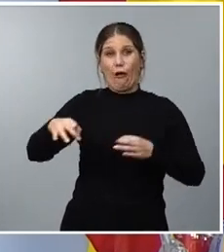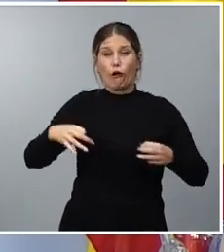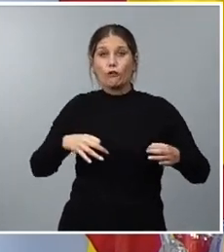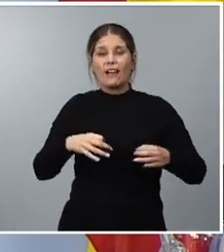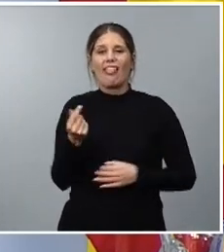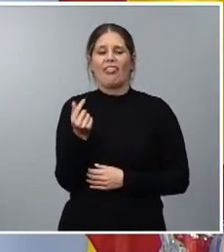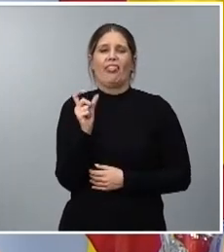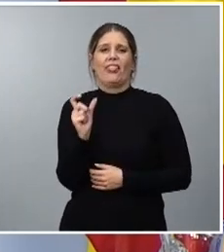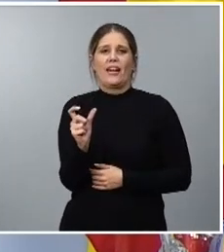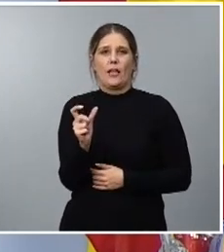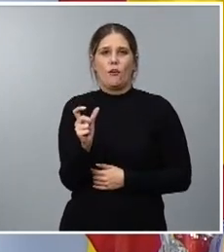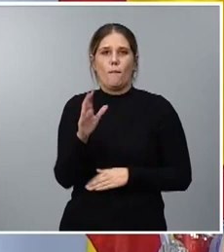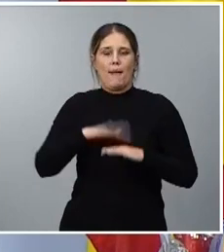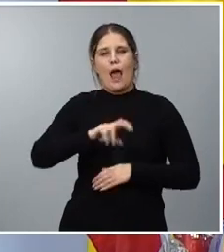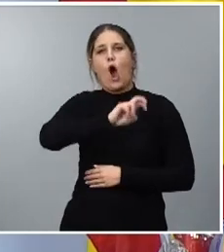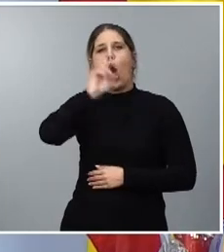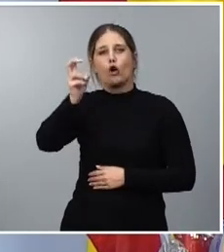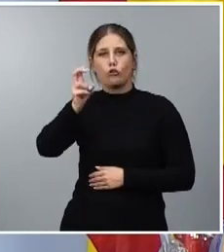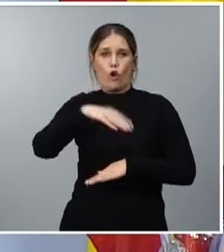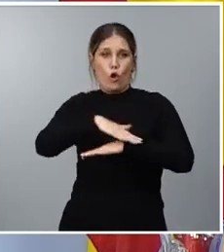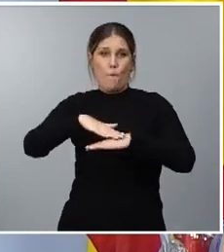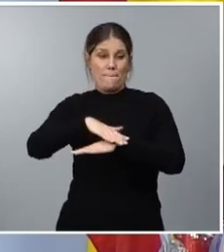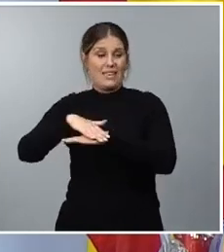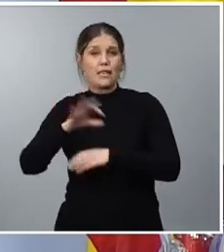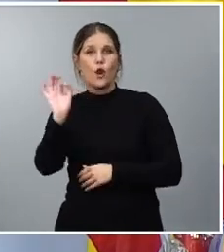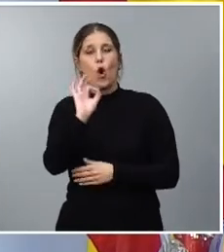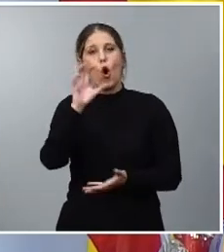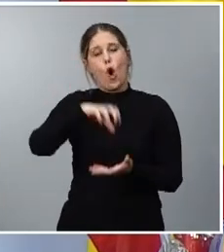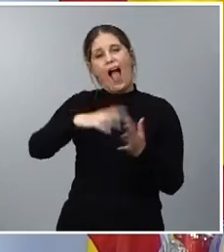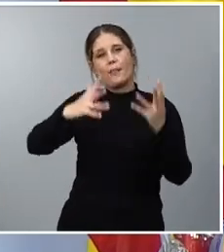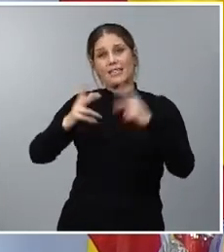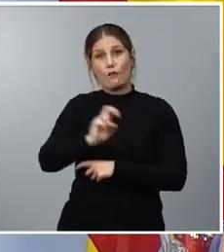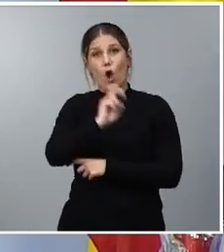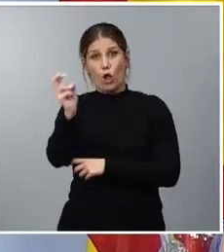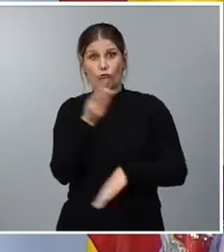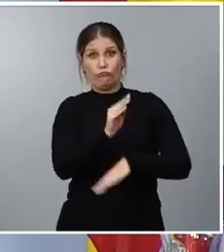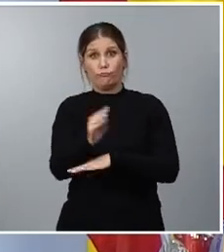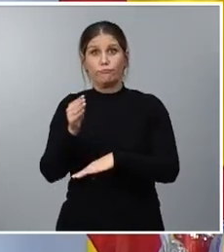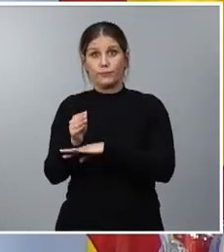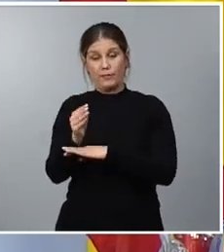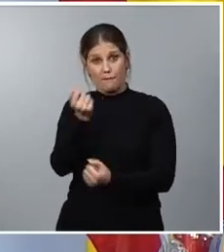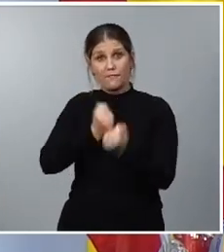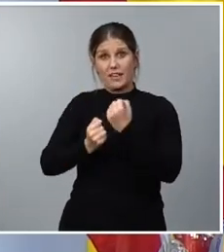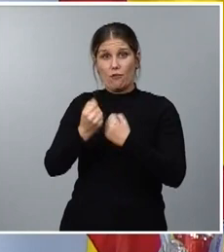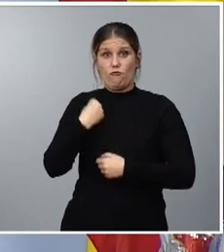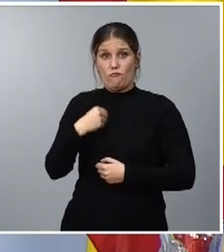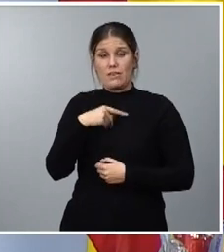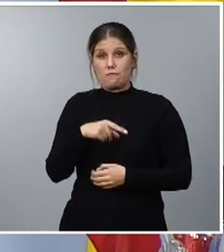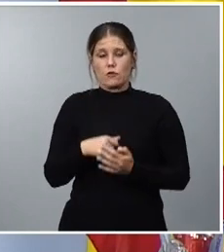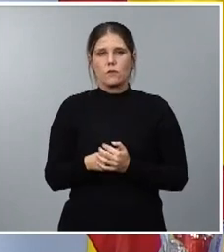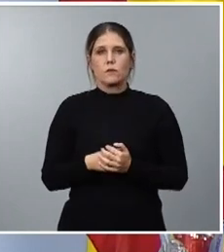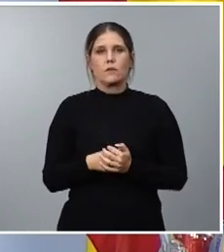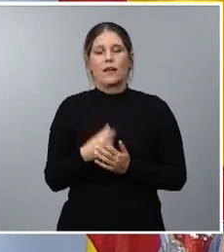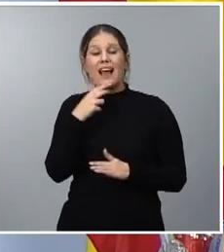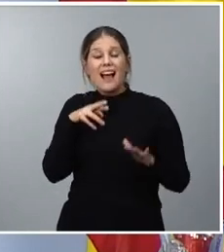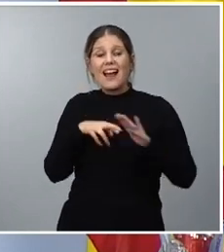dinero que damos a otros ministerios o a otras administraciones para financiar este tipo de operaciones decir que los